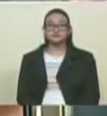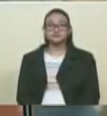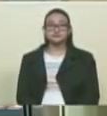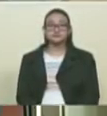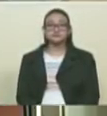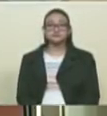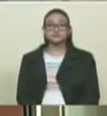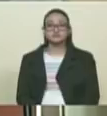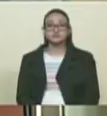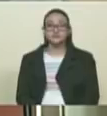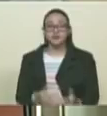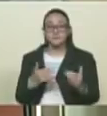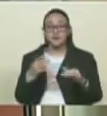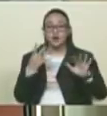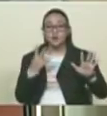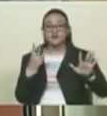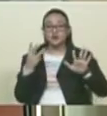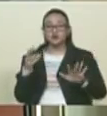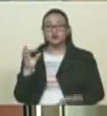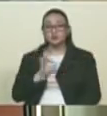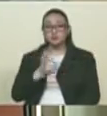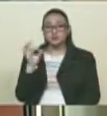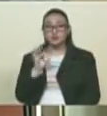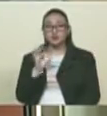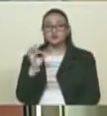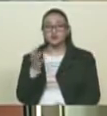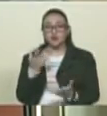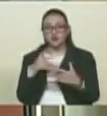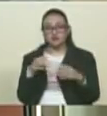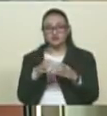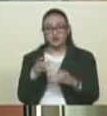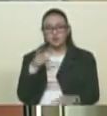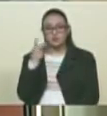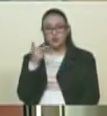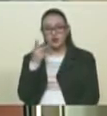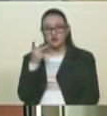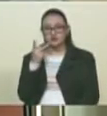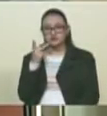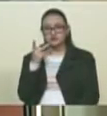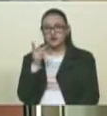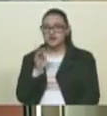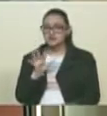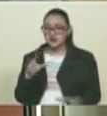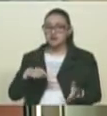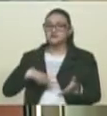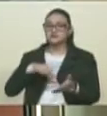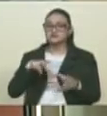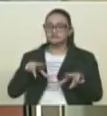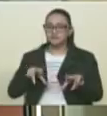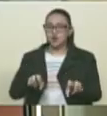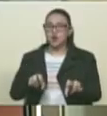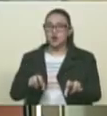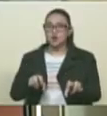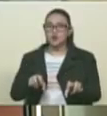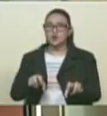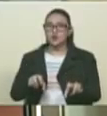más del 98% de las organizaciones políticas ya inscribieron sus